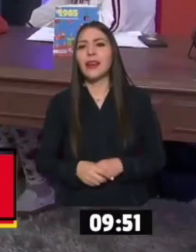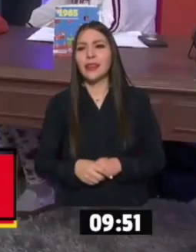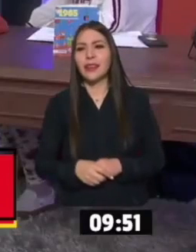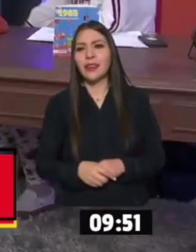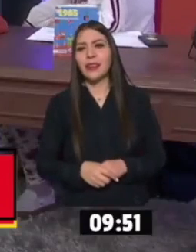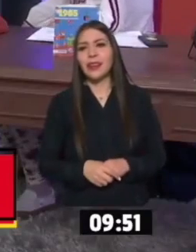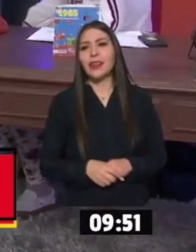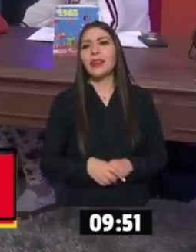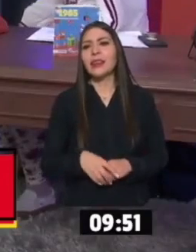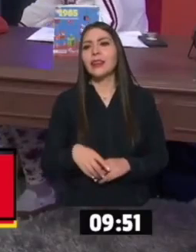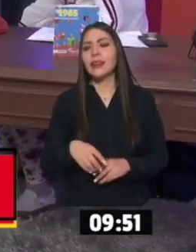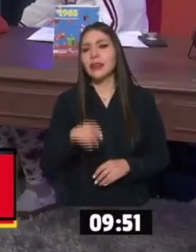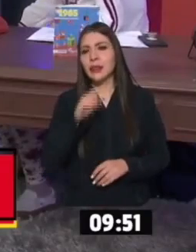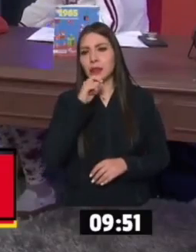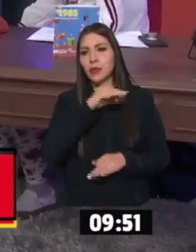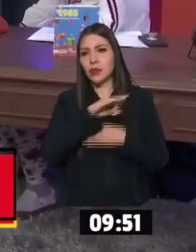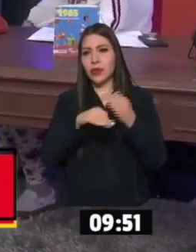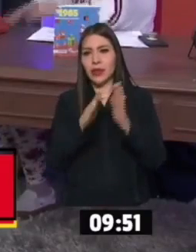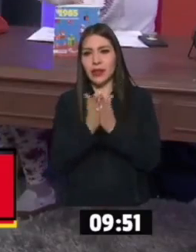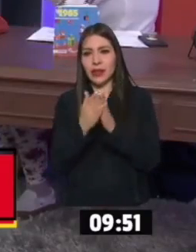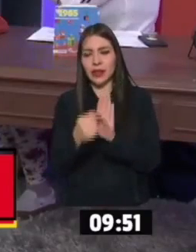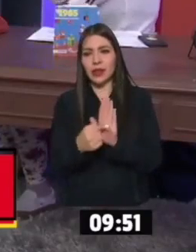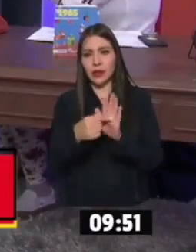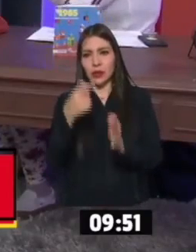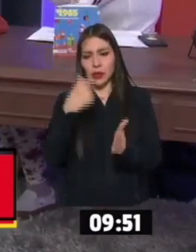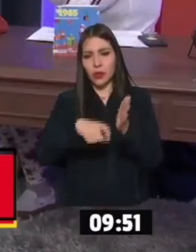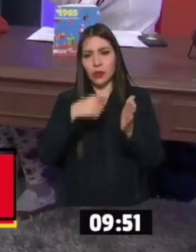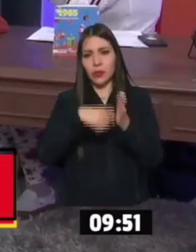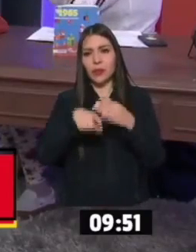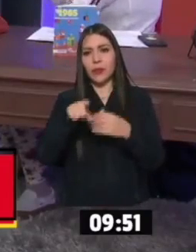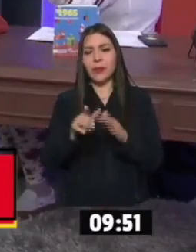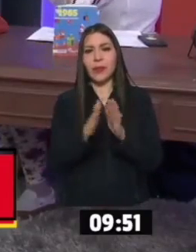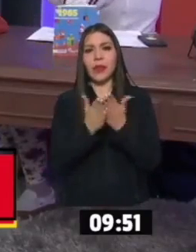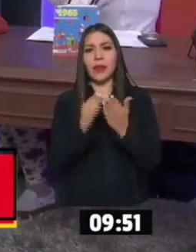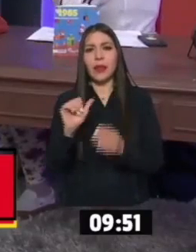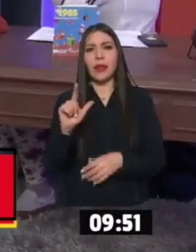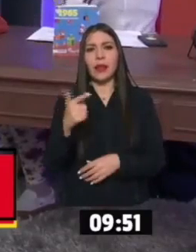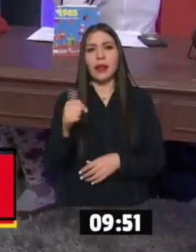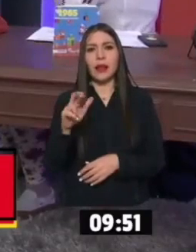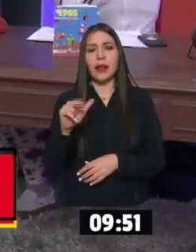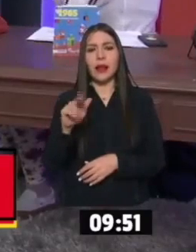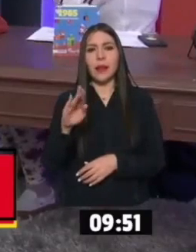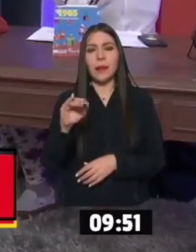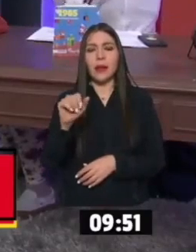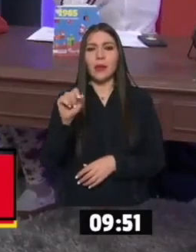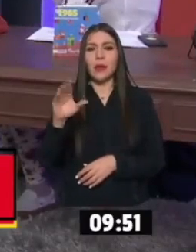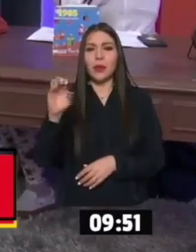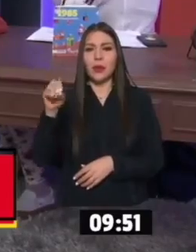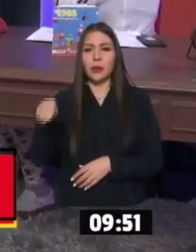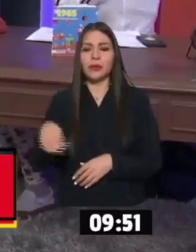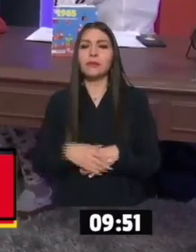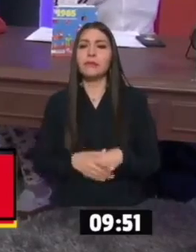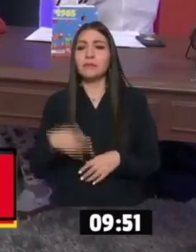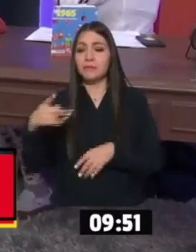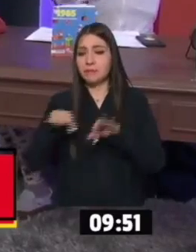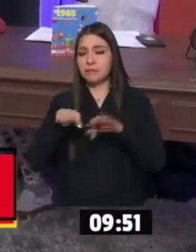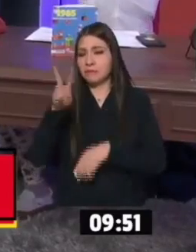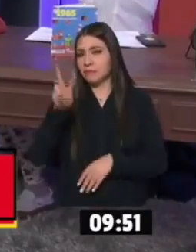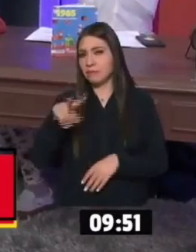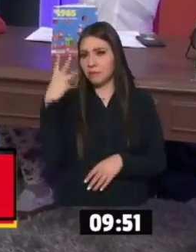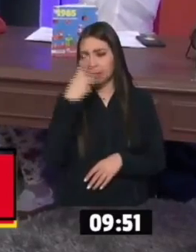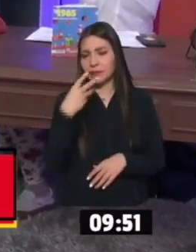Francisco Zapata. Consígalos, consígalos en laverabia.com. Muy bien. Qué bonito trabajo, Qué bonito.